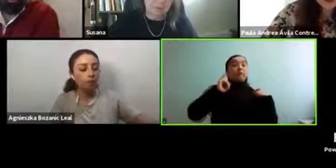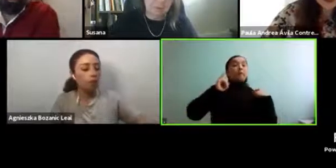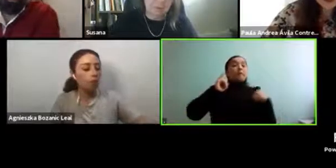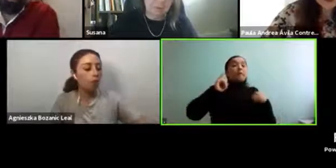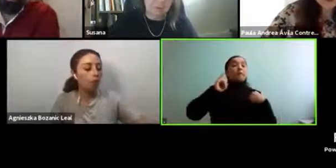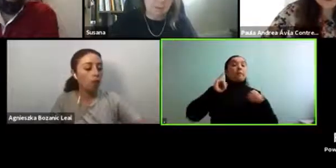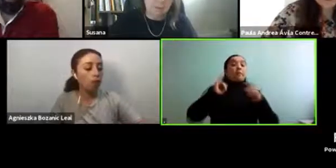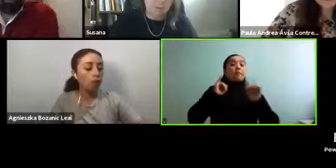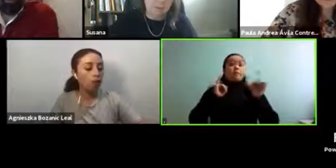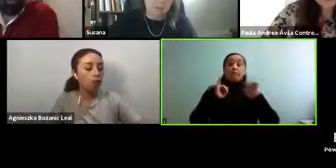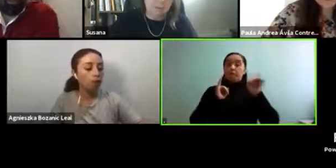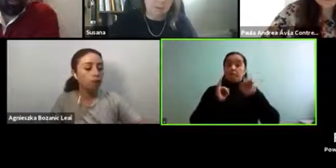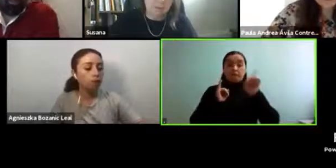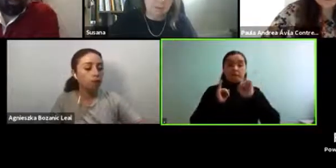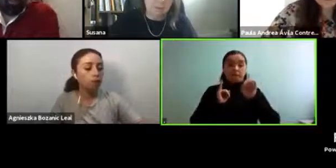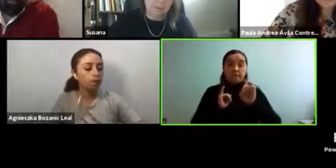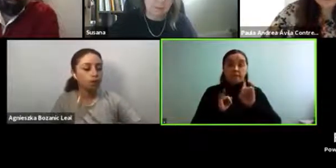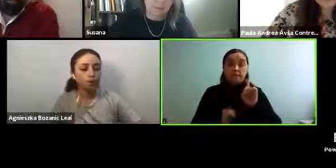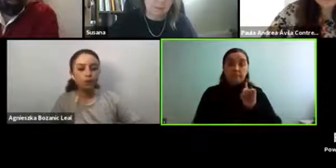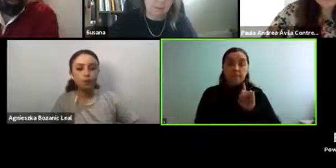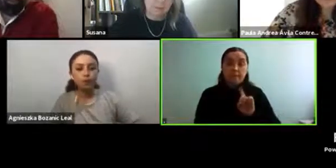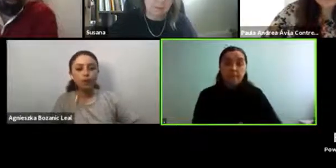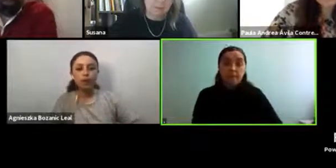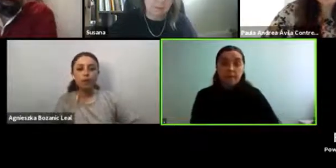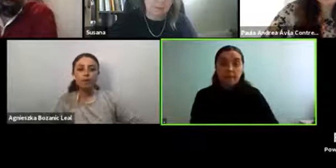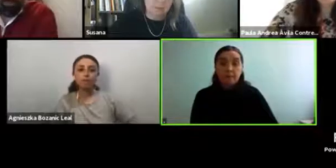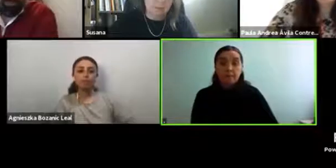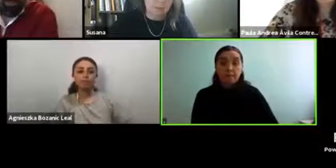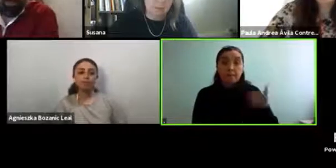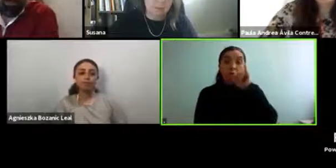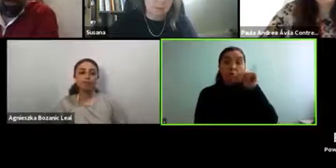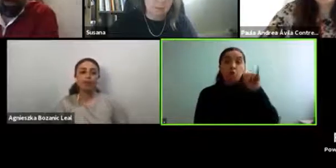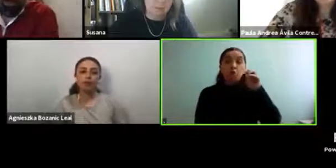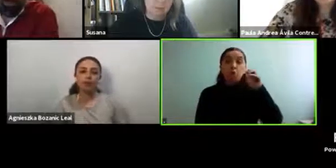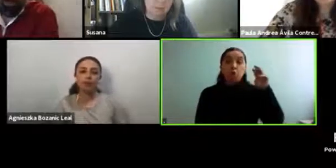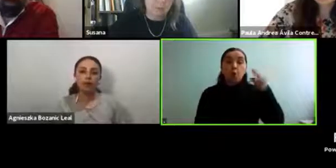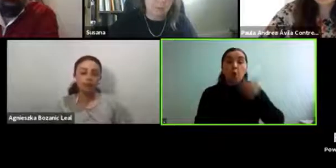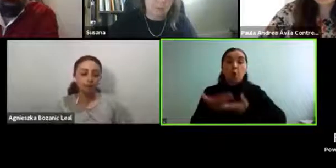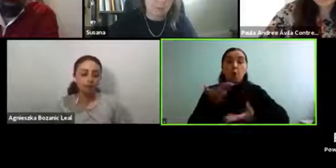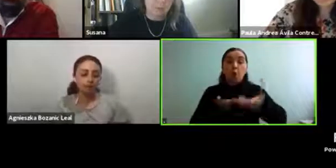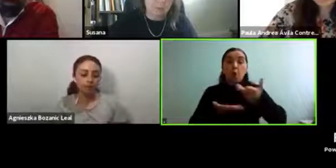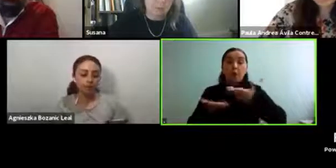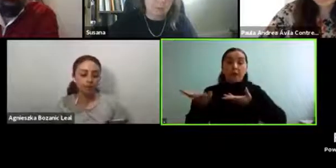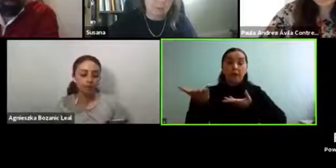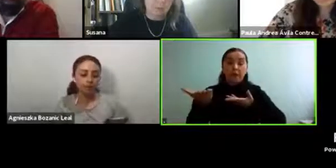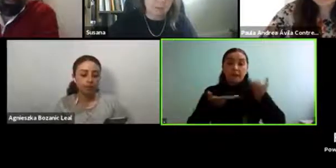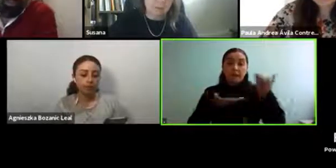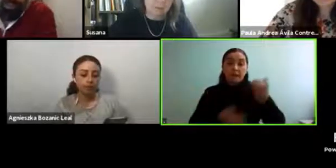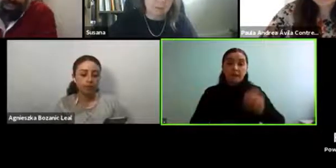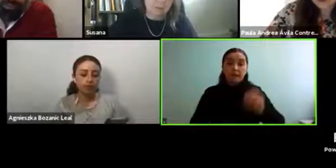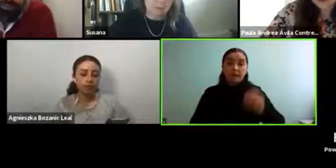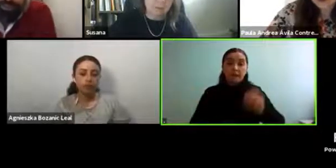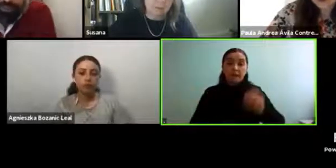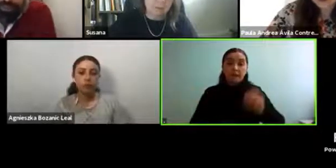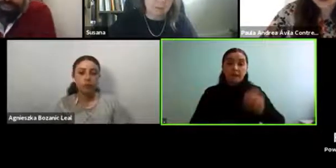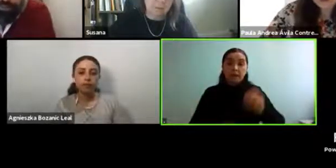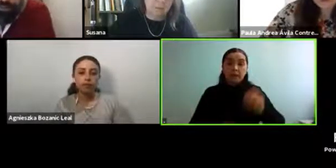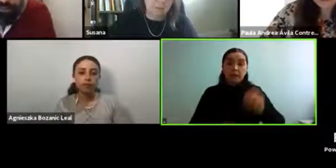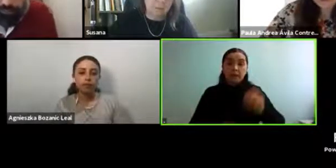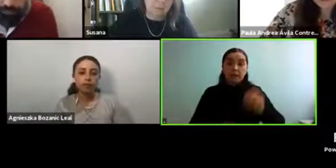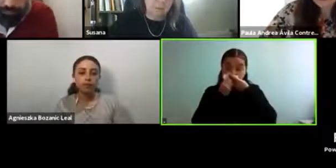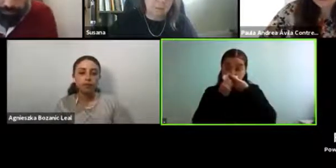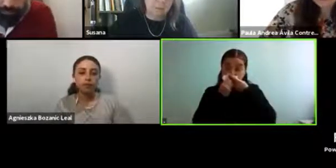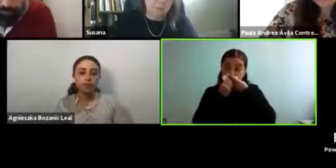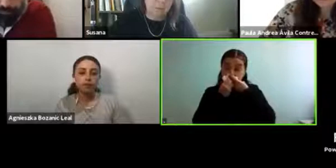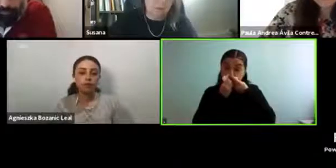No la veo. en Zoom tienes que poner compartir pantalla. Y ahí seleccionas la ventana que quieres